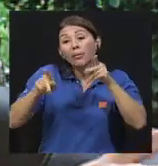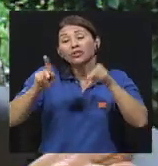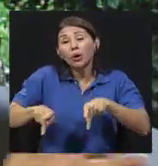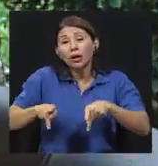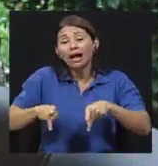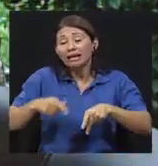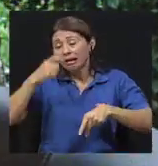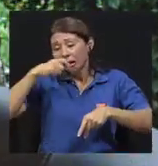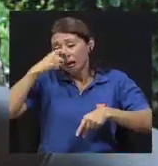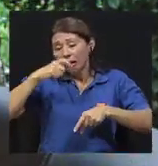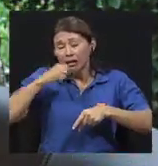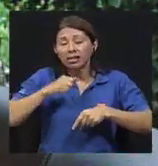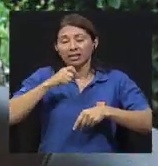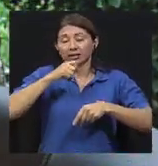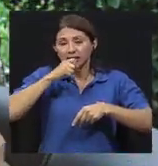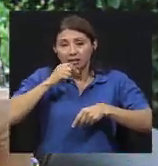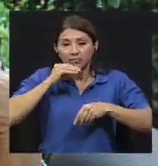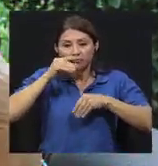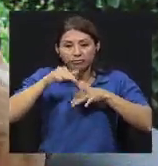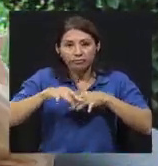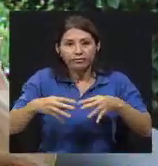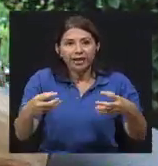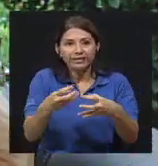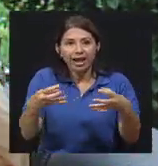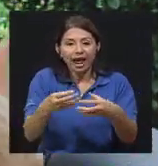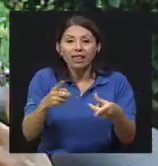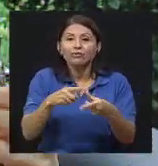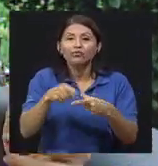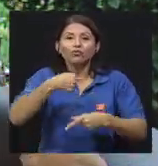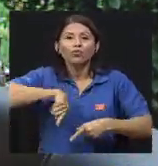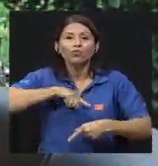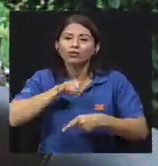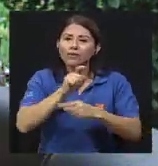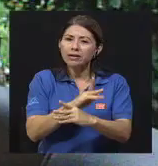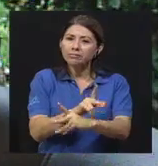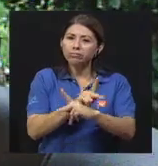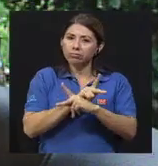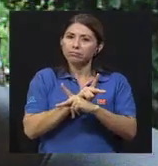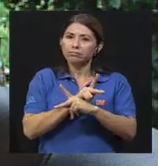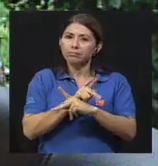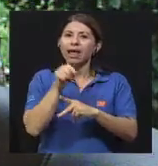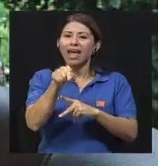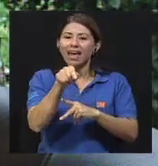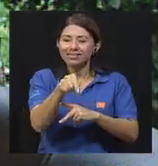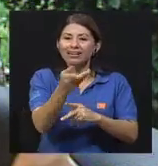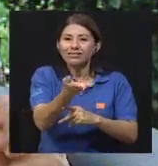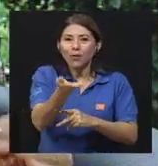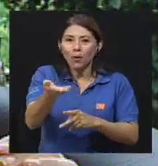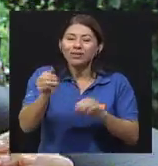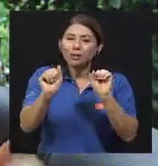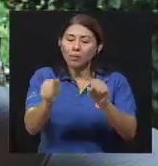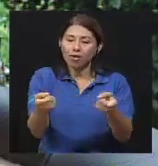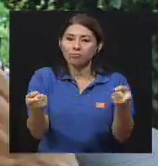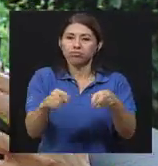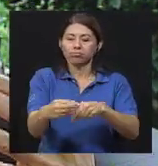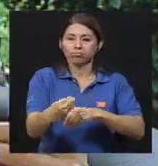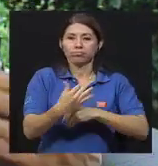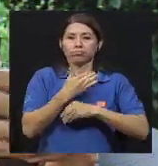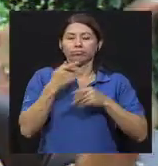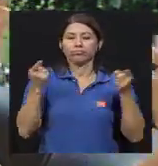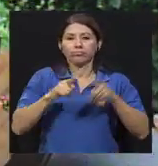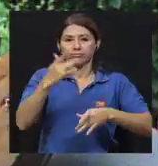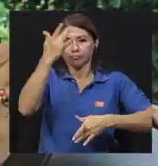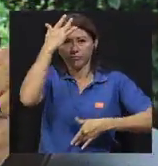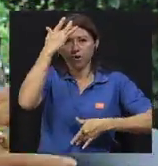ensalada, cosas así. Entonces, lo que tenemos que tener es una cultura de prevenir este pequeño grupo que son los que nos producen daño. ¿Cómo?